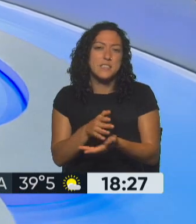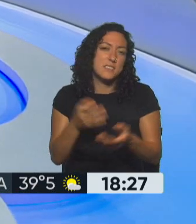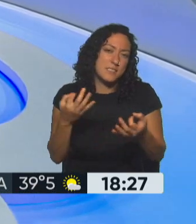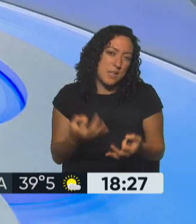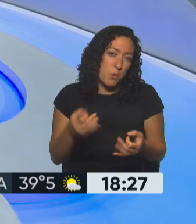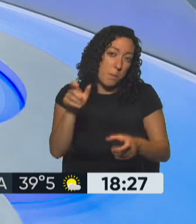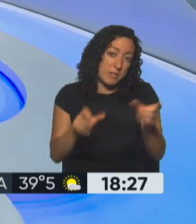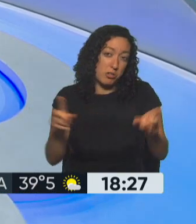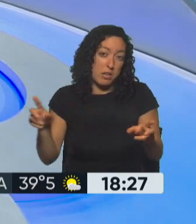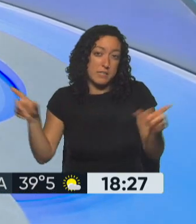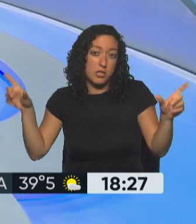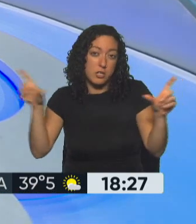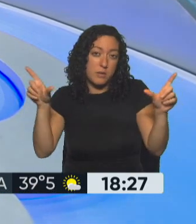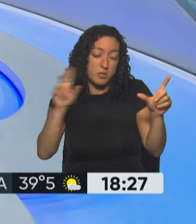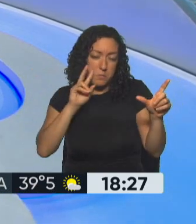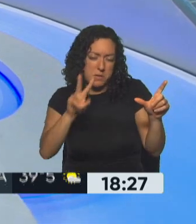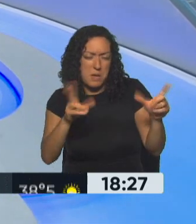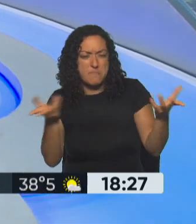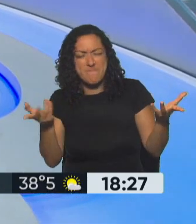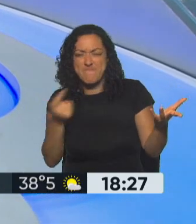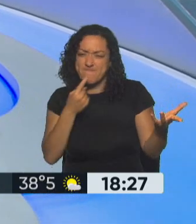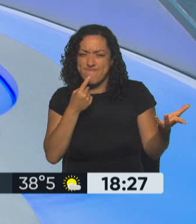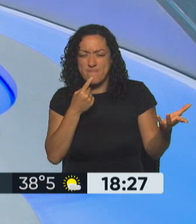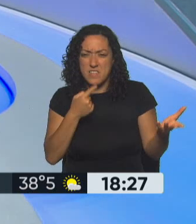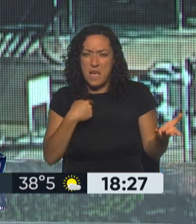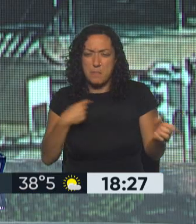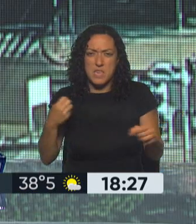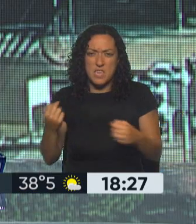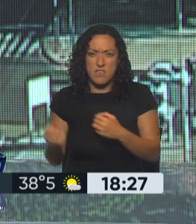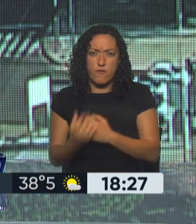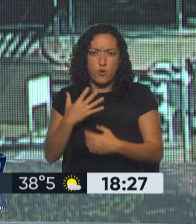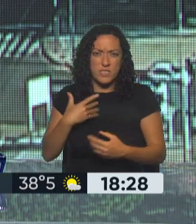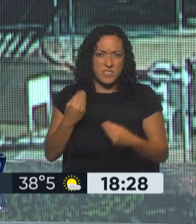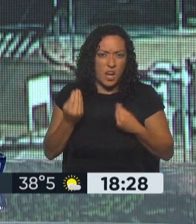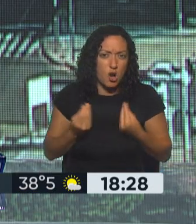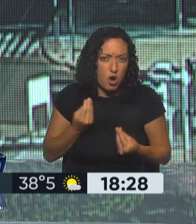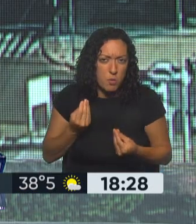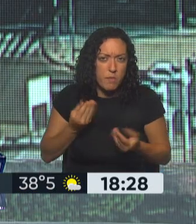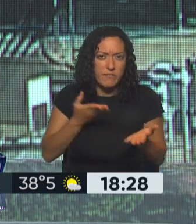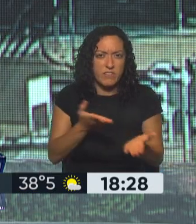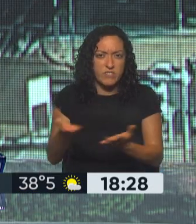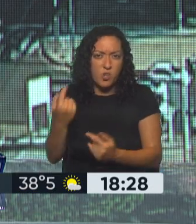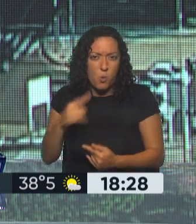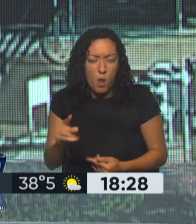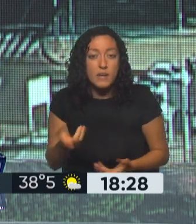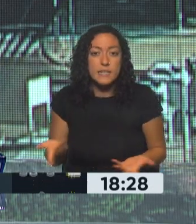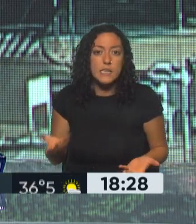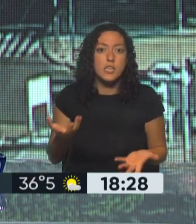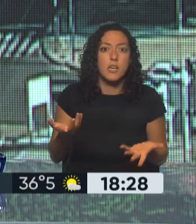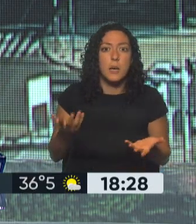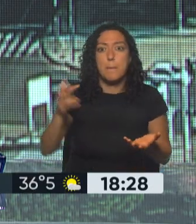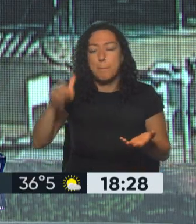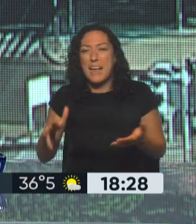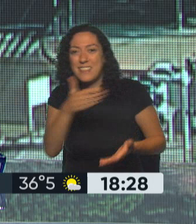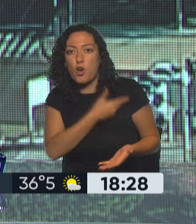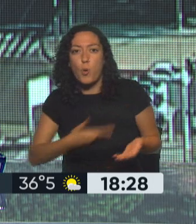que está viendo en este momento la televisión, se pregunta en la casa. Y a mí eso cómo me beneficia. Bueno, justamente, con políticas de distribución o políticas para